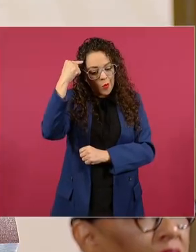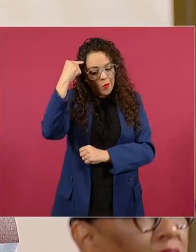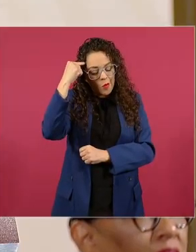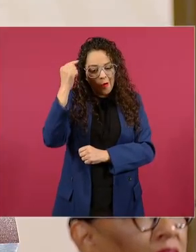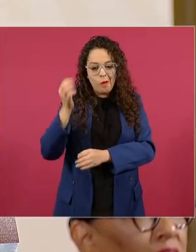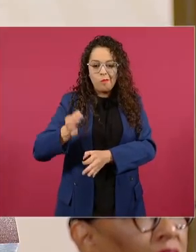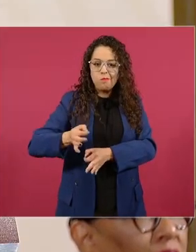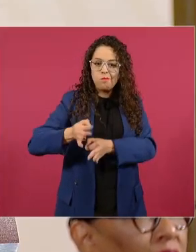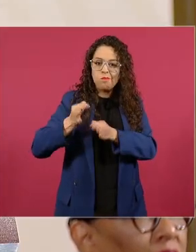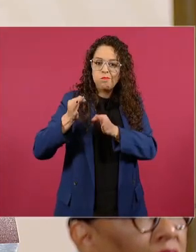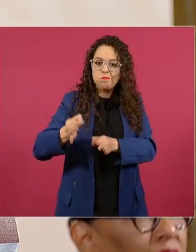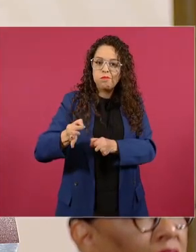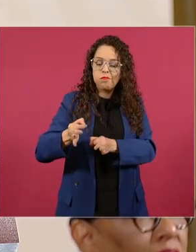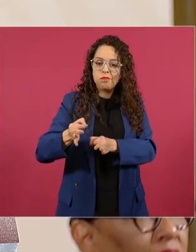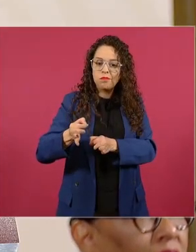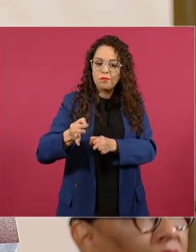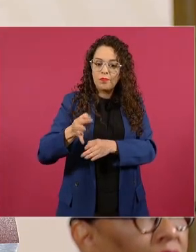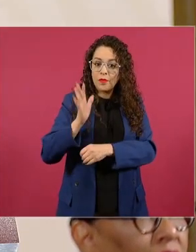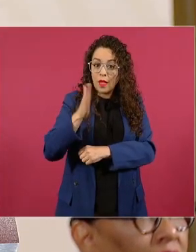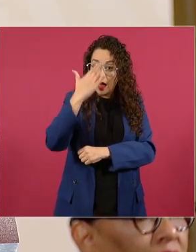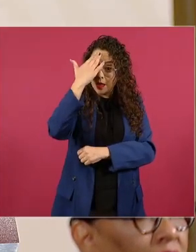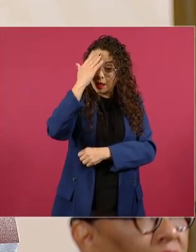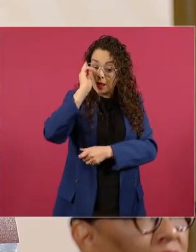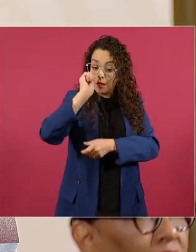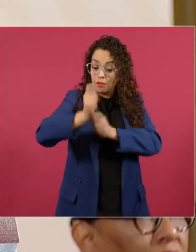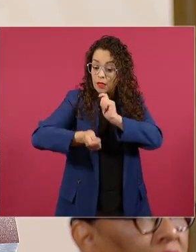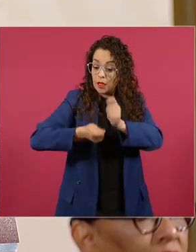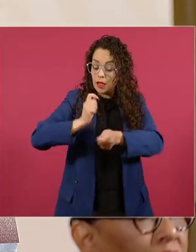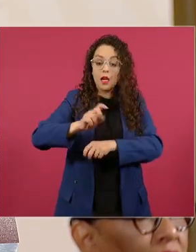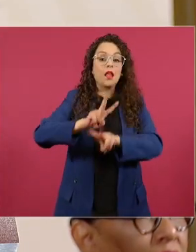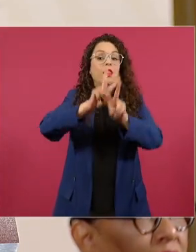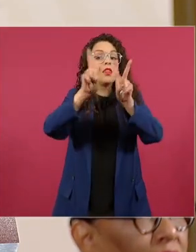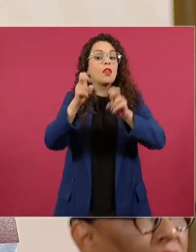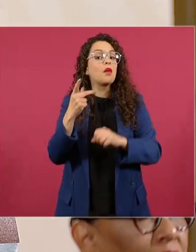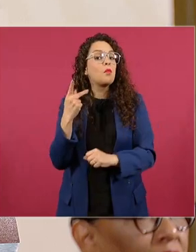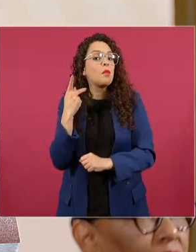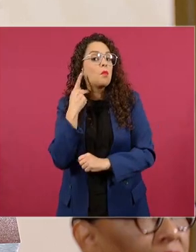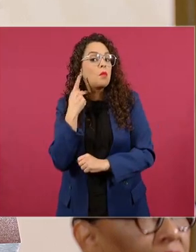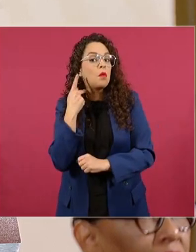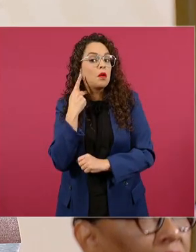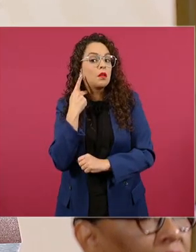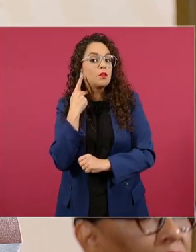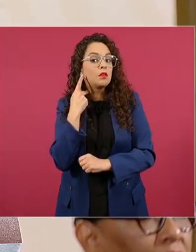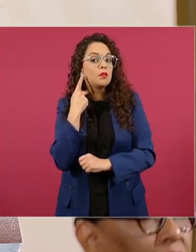muy politizada pues estoy tranquilo